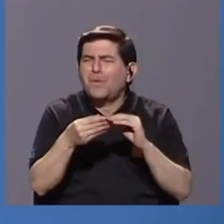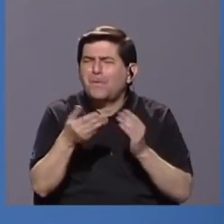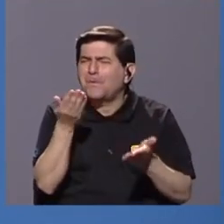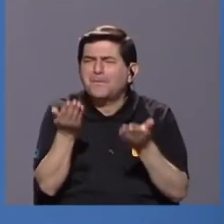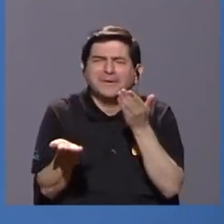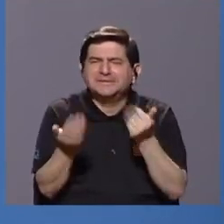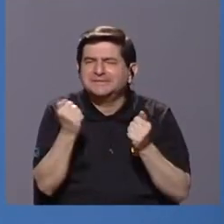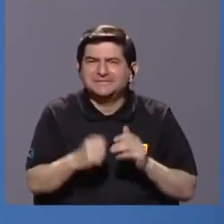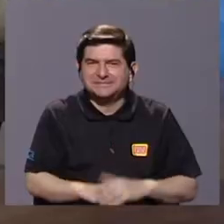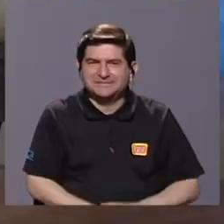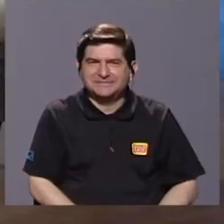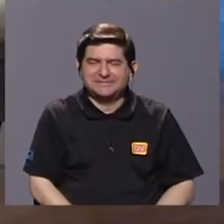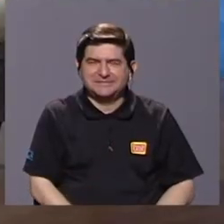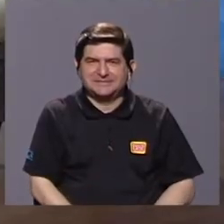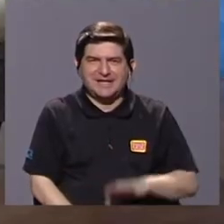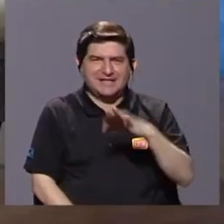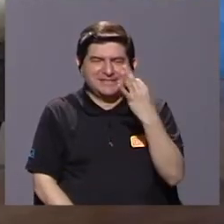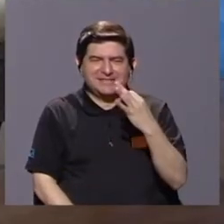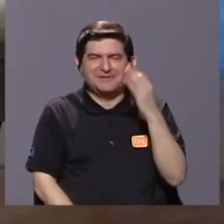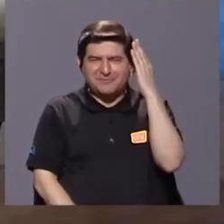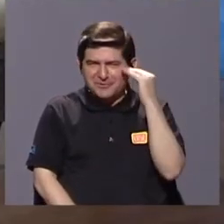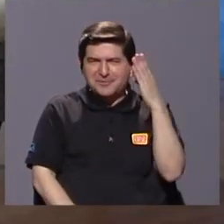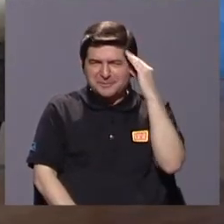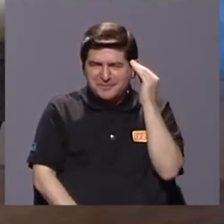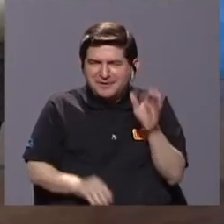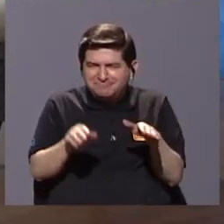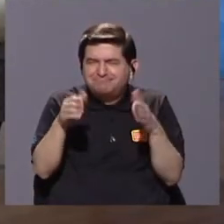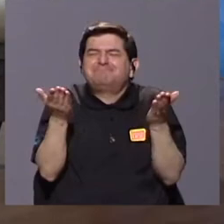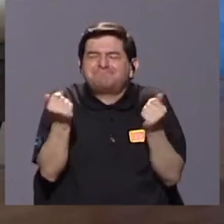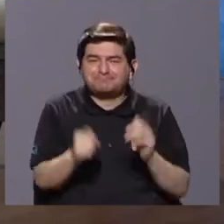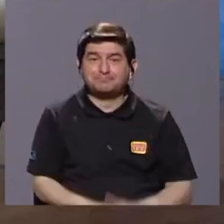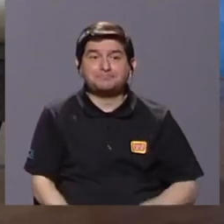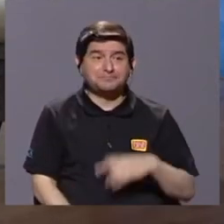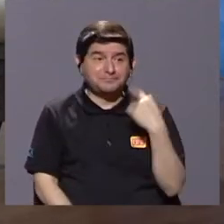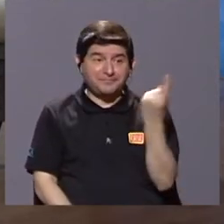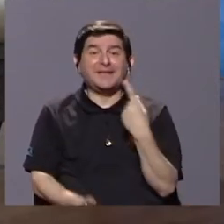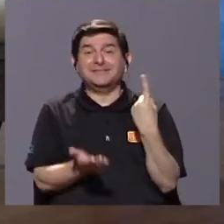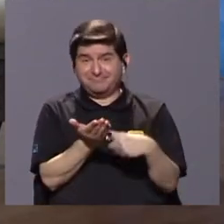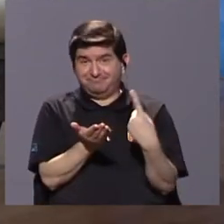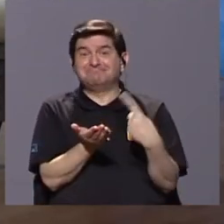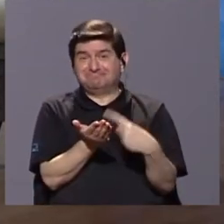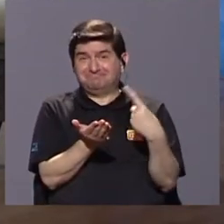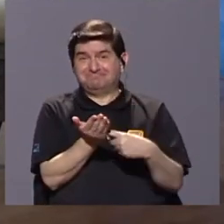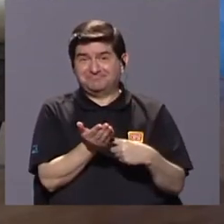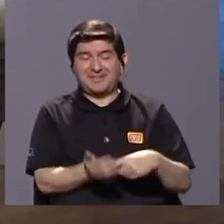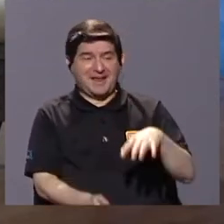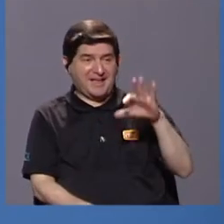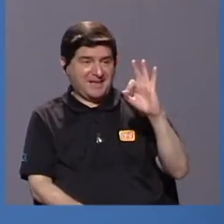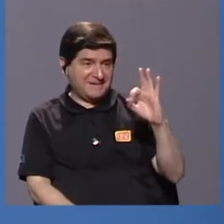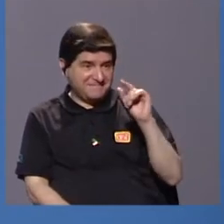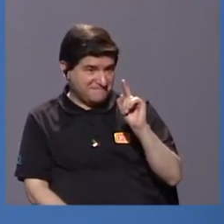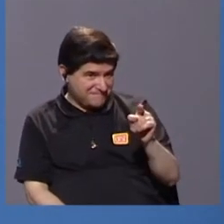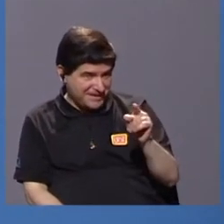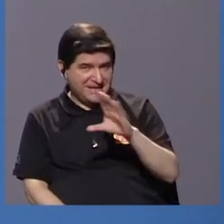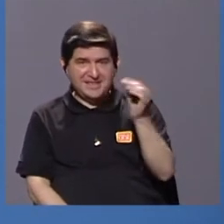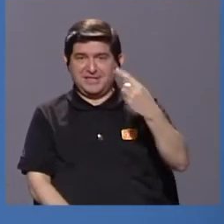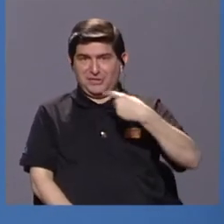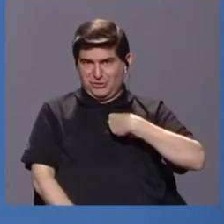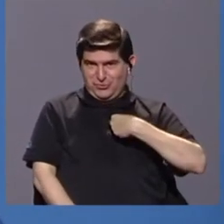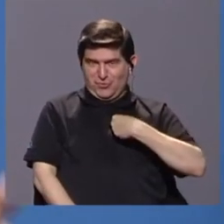de esa parte en forma anecdótica. Bueno, siempre hay una discusión entre Freddy y yo y